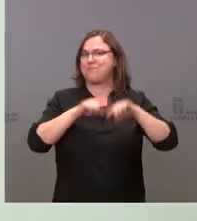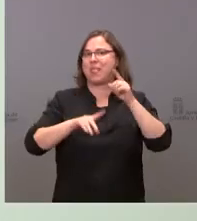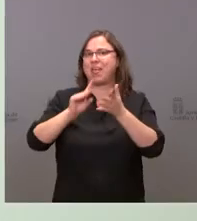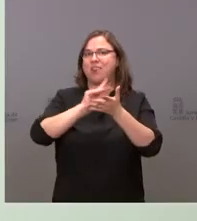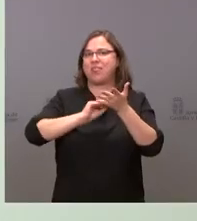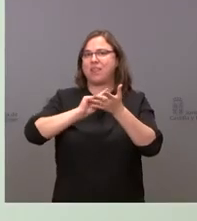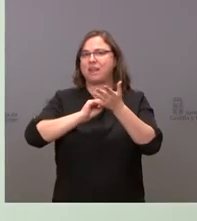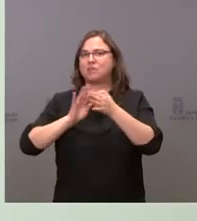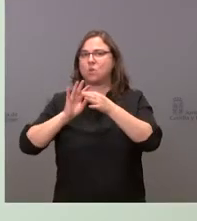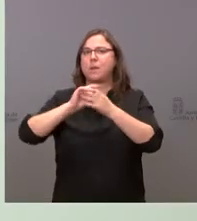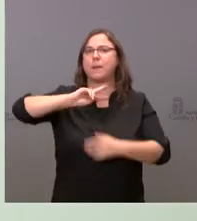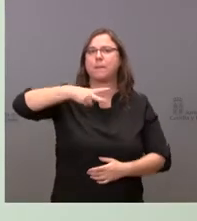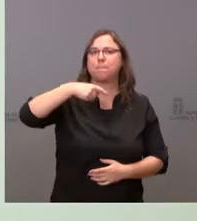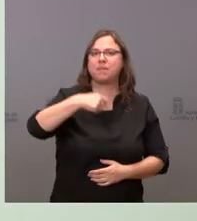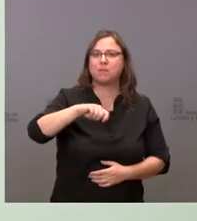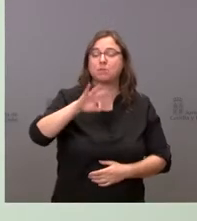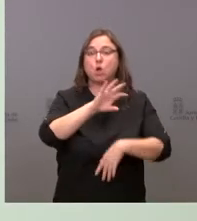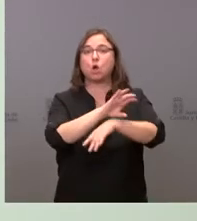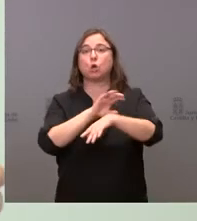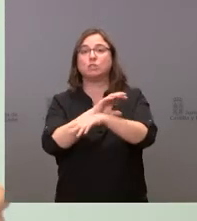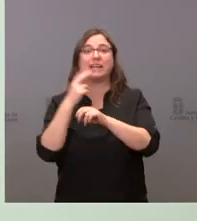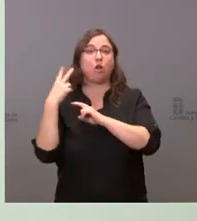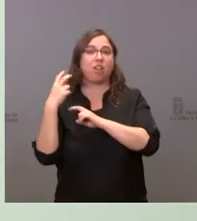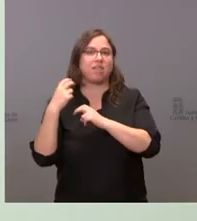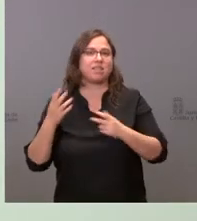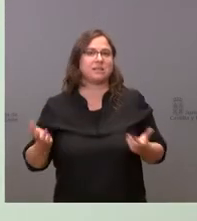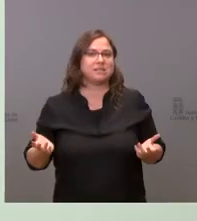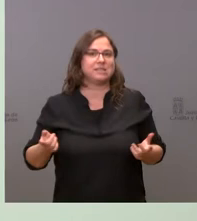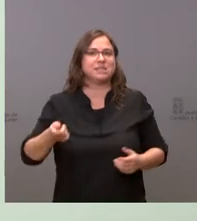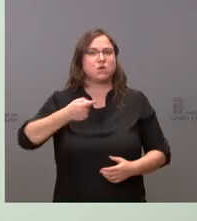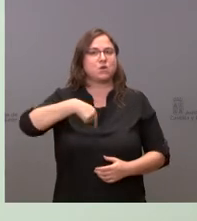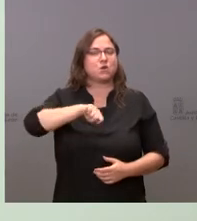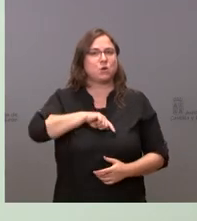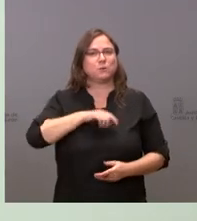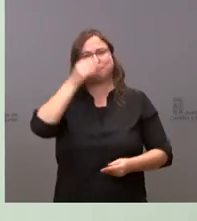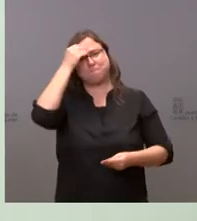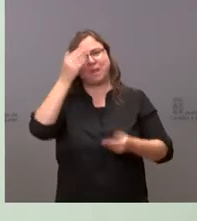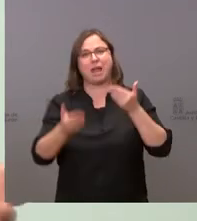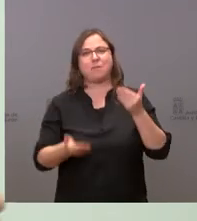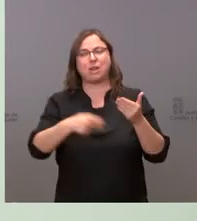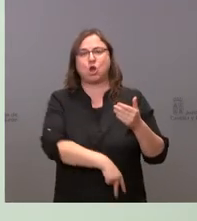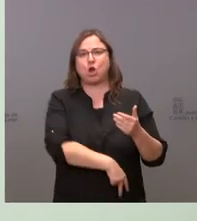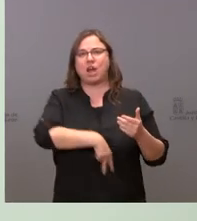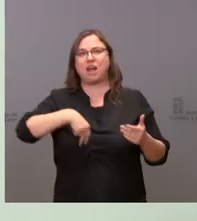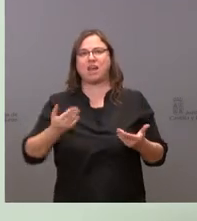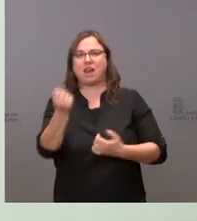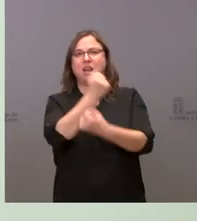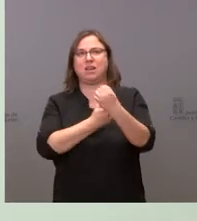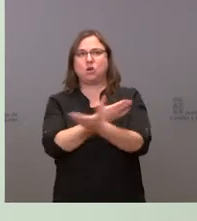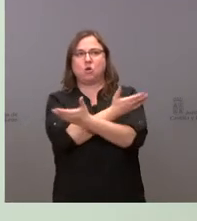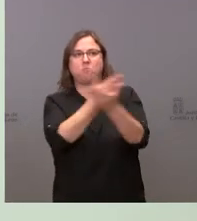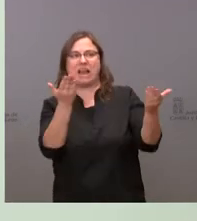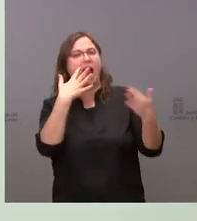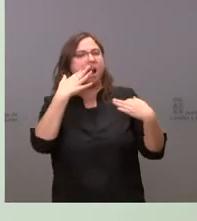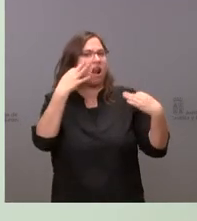el vicepresidente, el consejero de Hacienda, hacemos una valoración macroeconómica muy realista, lo ha comentado el